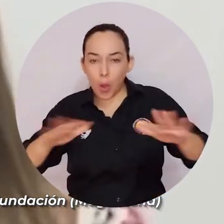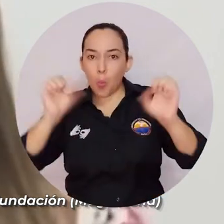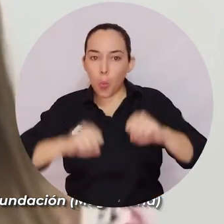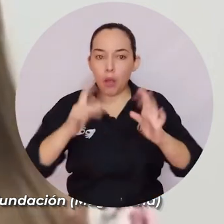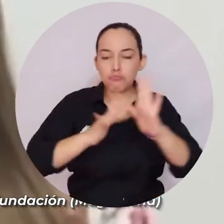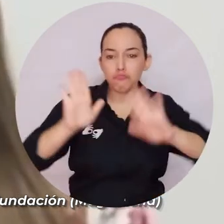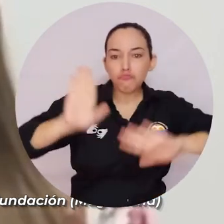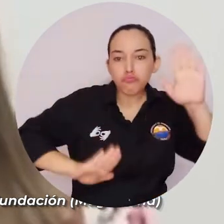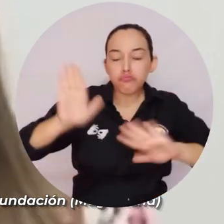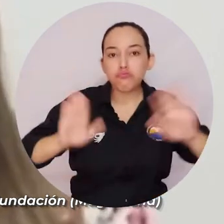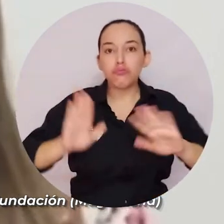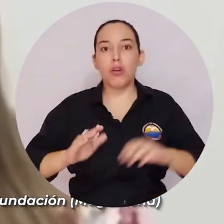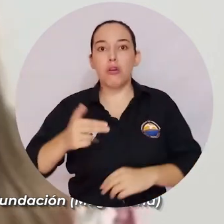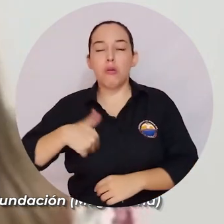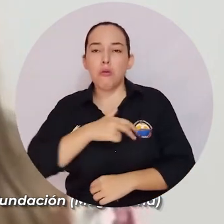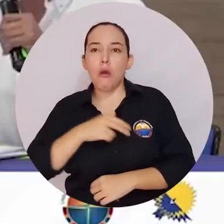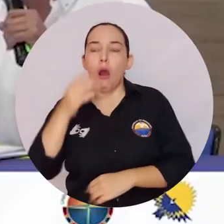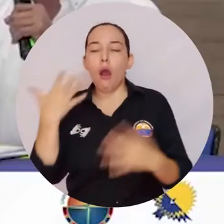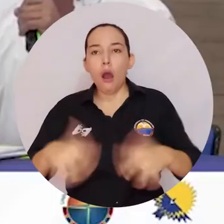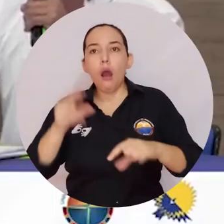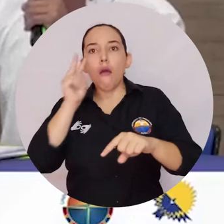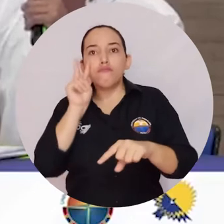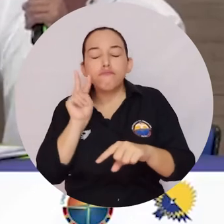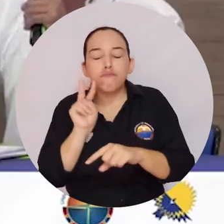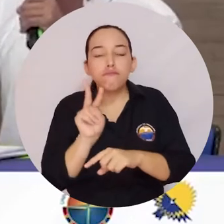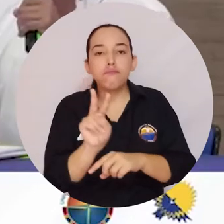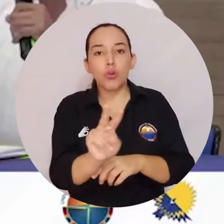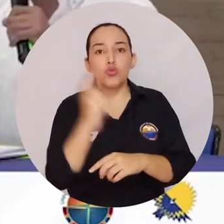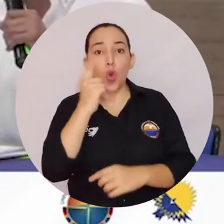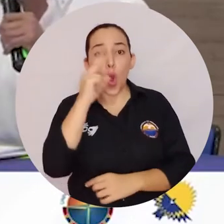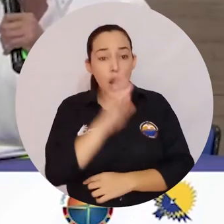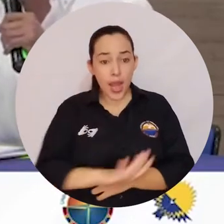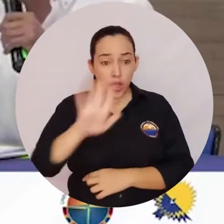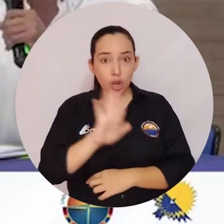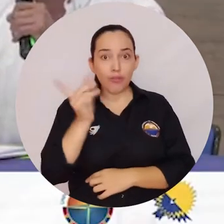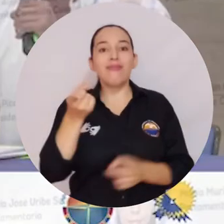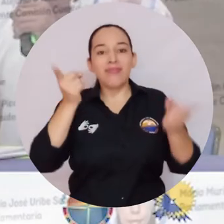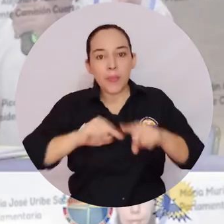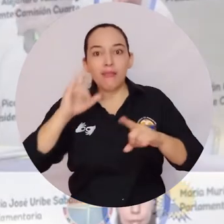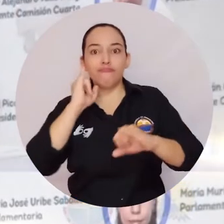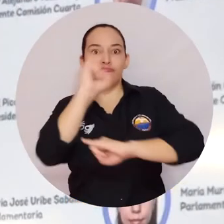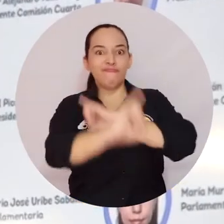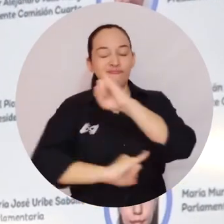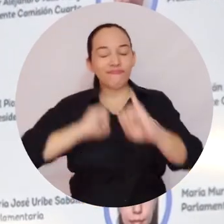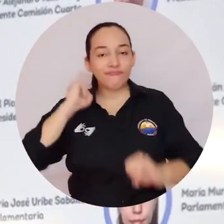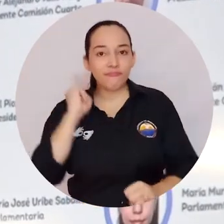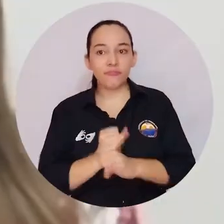espacios que nos permiten la visualización, no solo a nivel nacional, sino a nivel internacional,